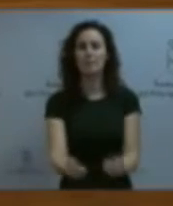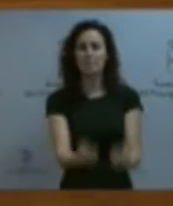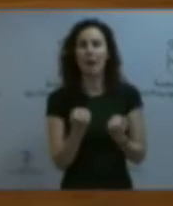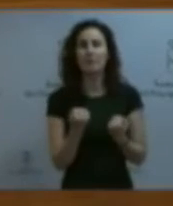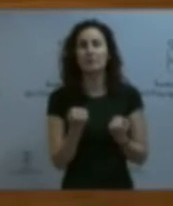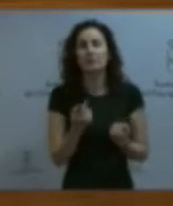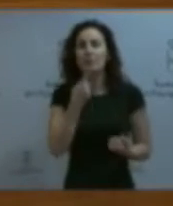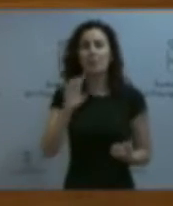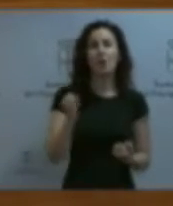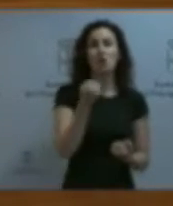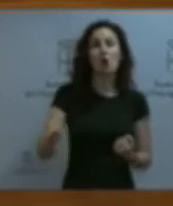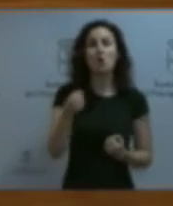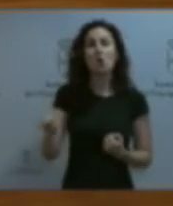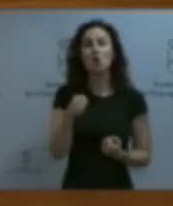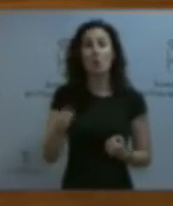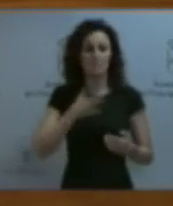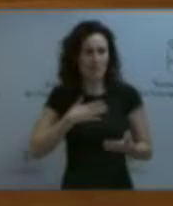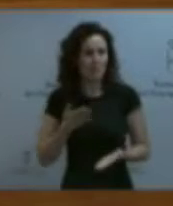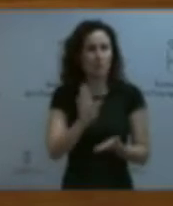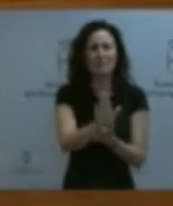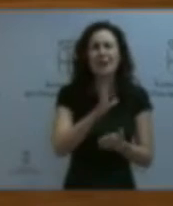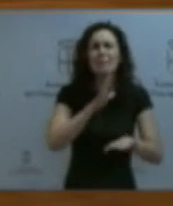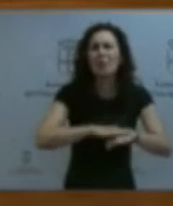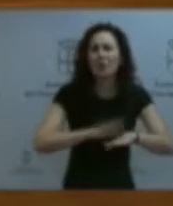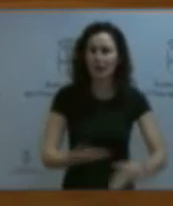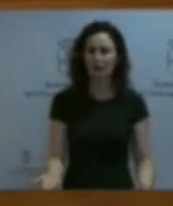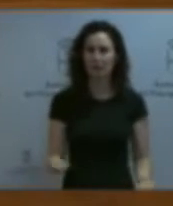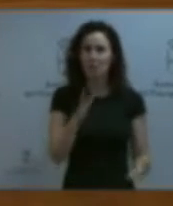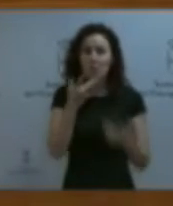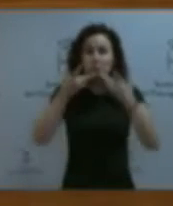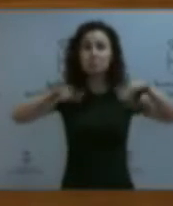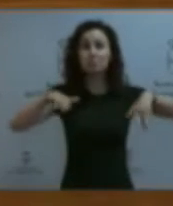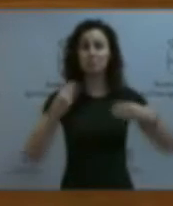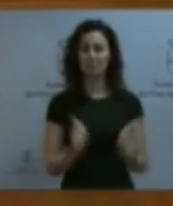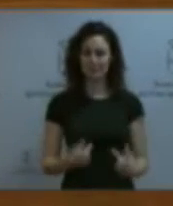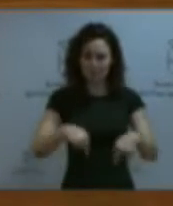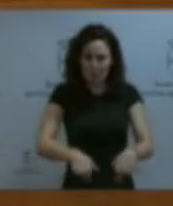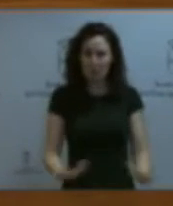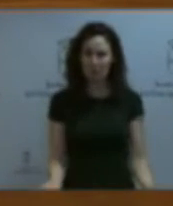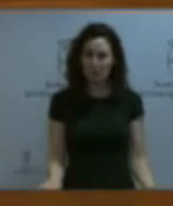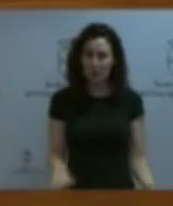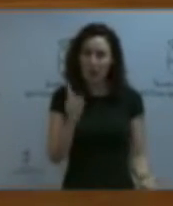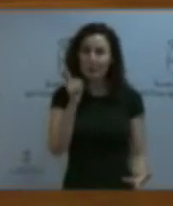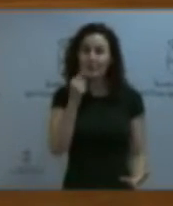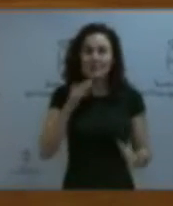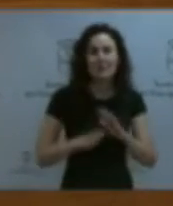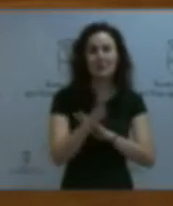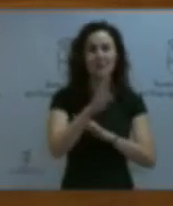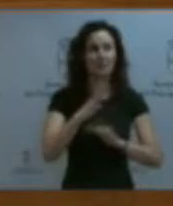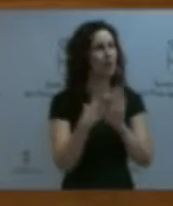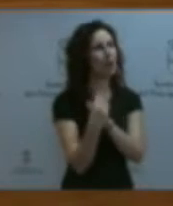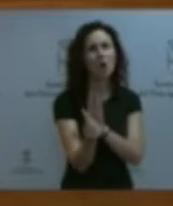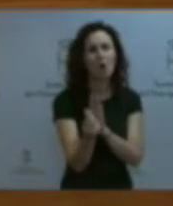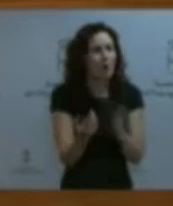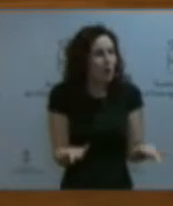expresa a contemplar ninguna de las aportaciones que nuestro grupo propone en algo tan políticamente neutro como esto, que solamente aporta posibilidades de avance, es poco comprensible.